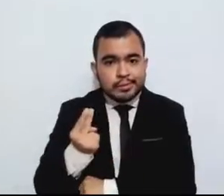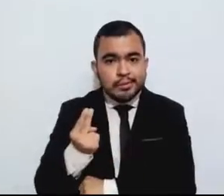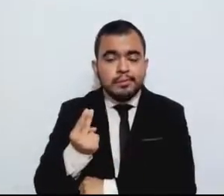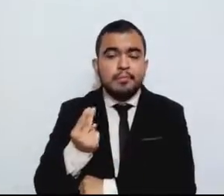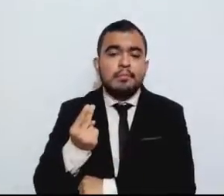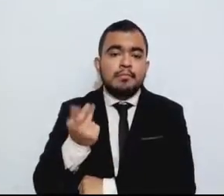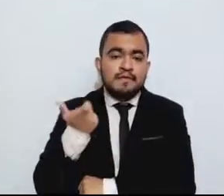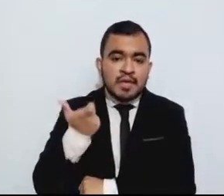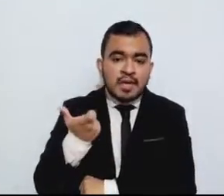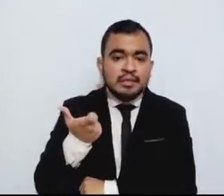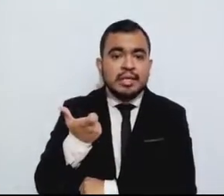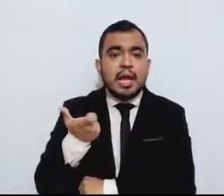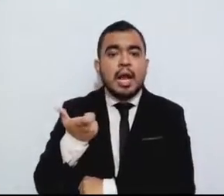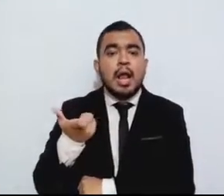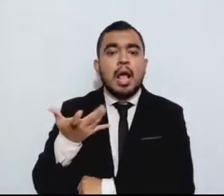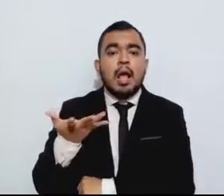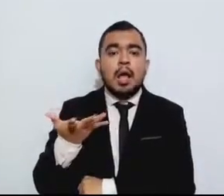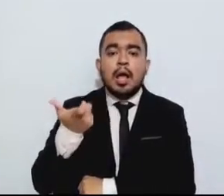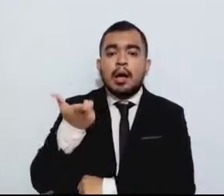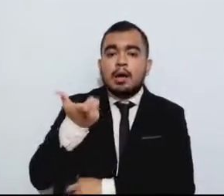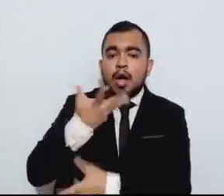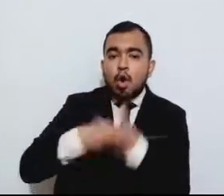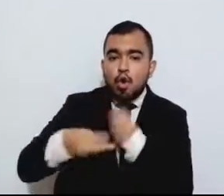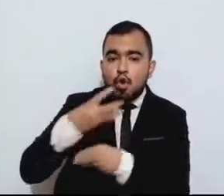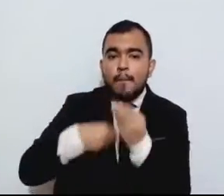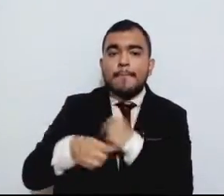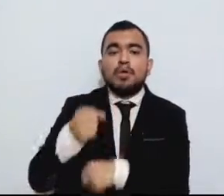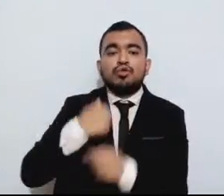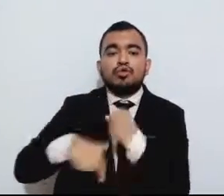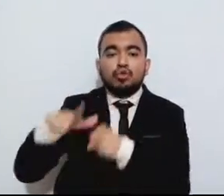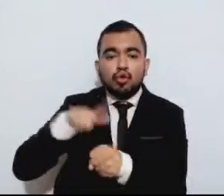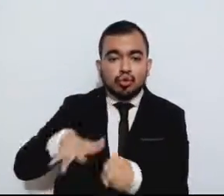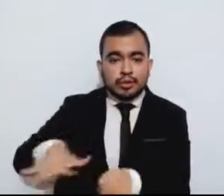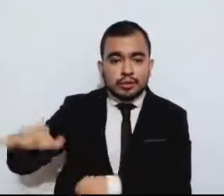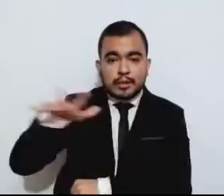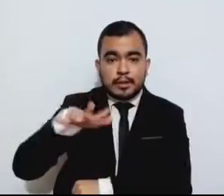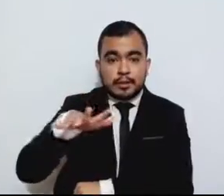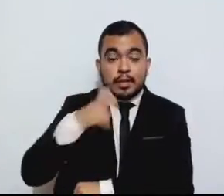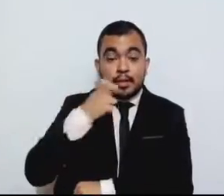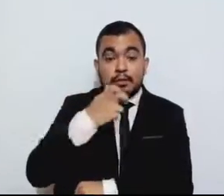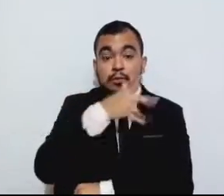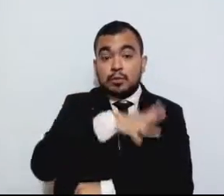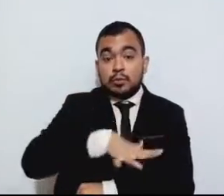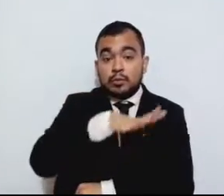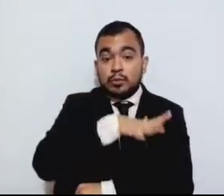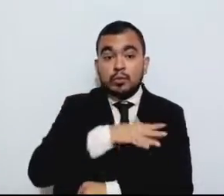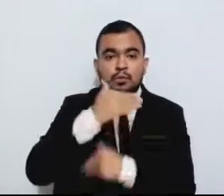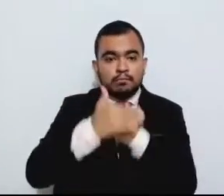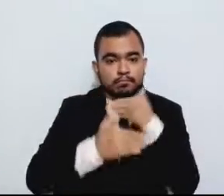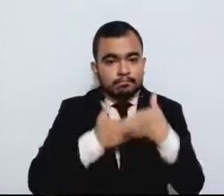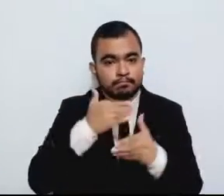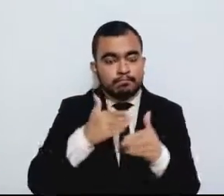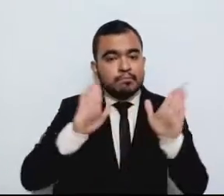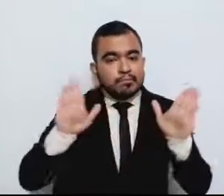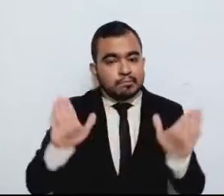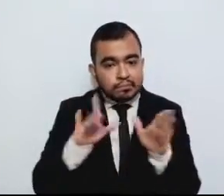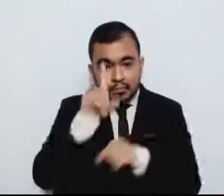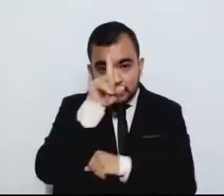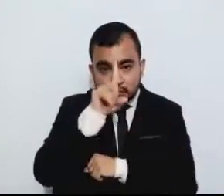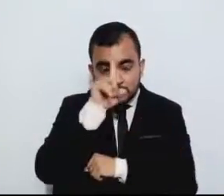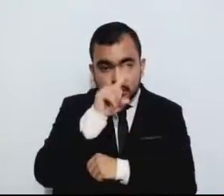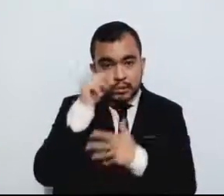Estado como rector en el desarrollo nacional impulse, oriente y encauce y aliente algunas